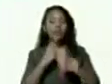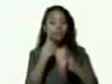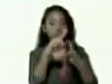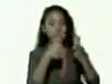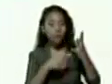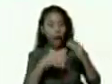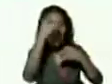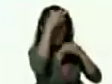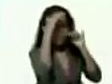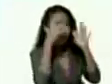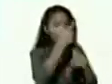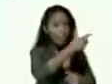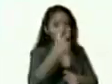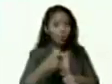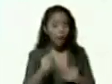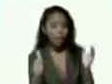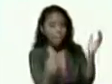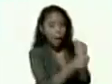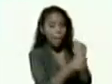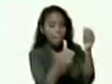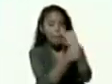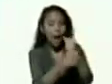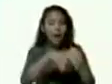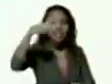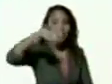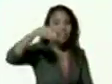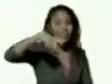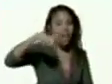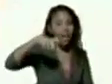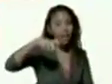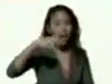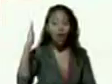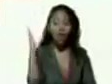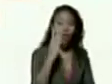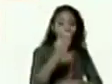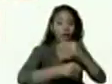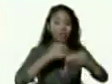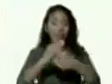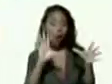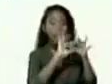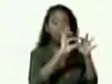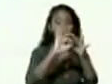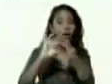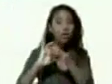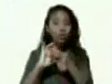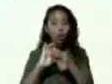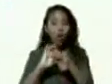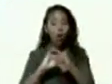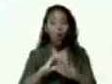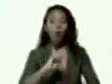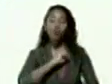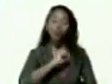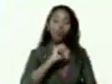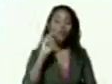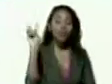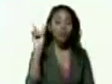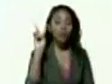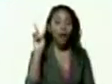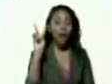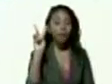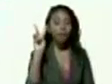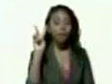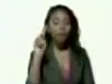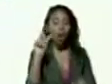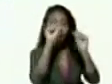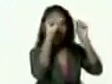identificando las necesidades y lo venimos haciendo en articulación con Somos Venezuela con el sistema